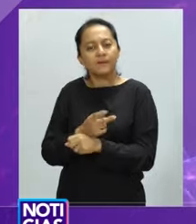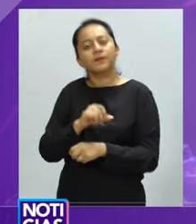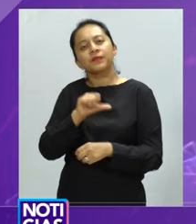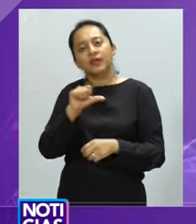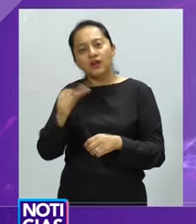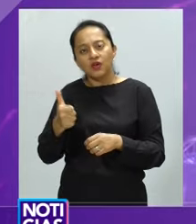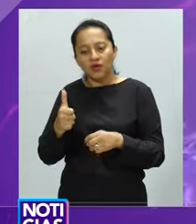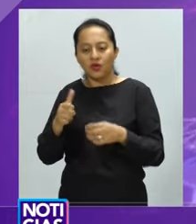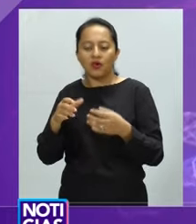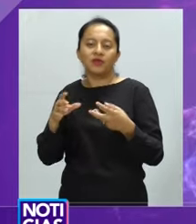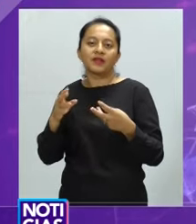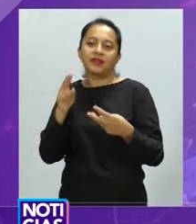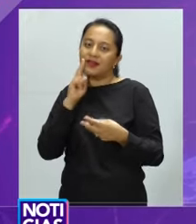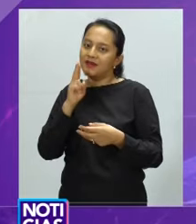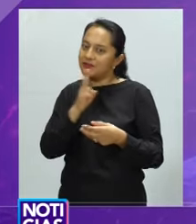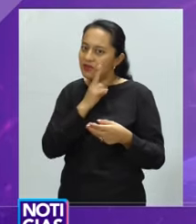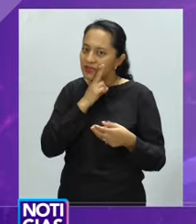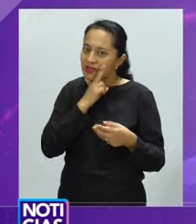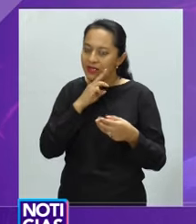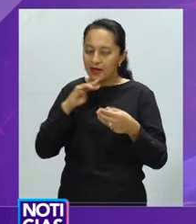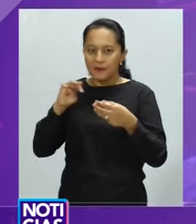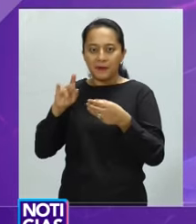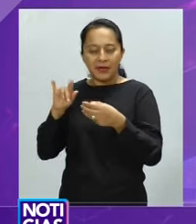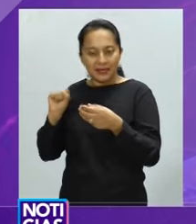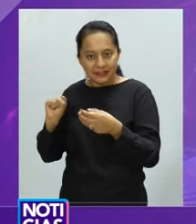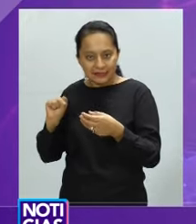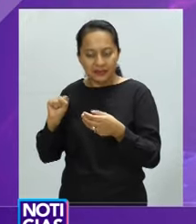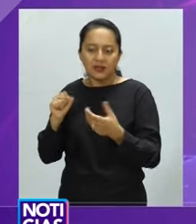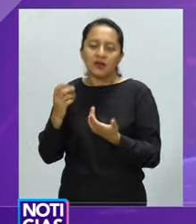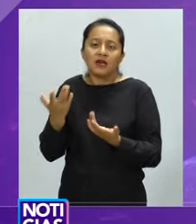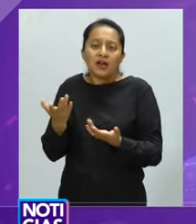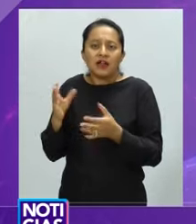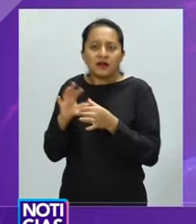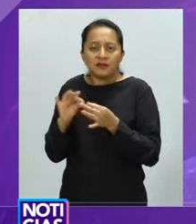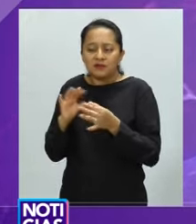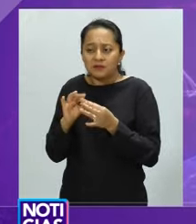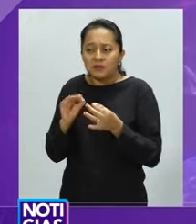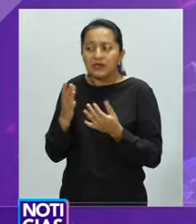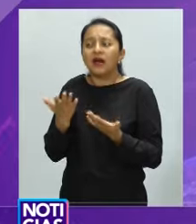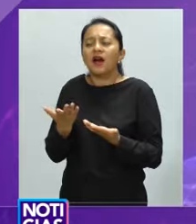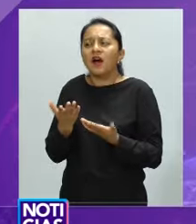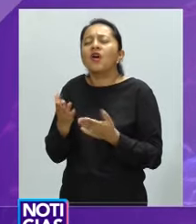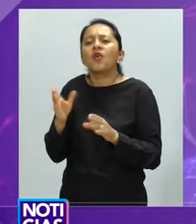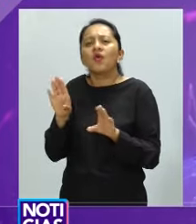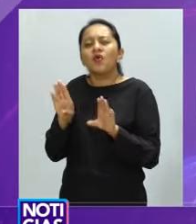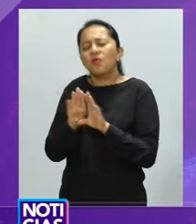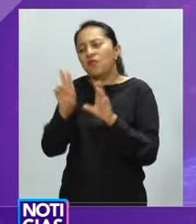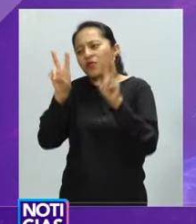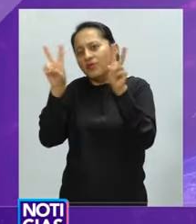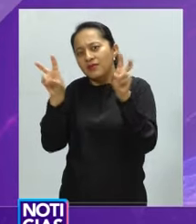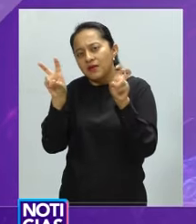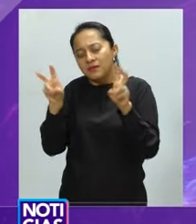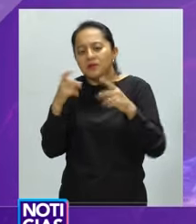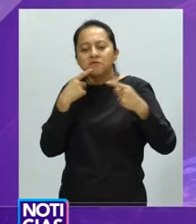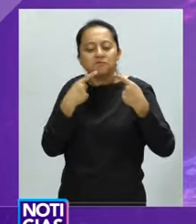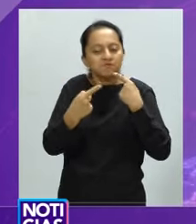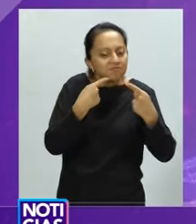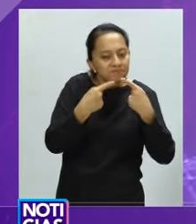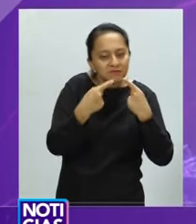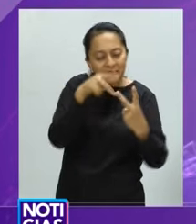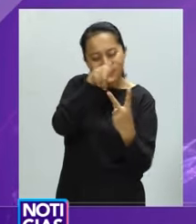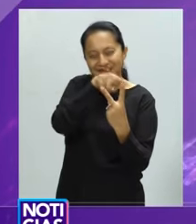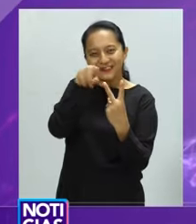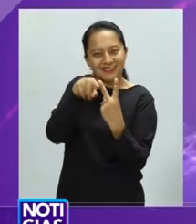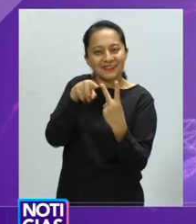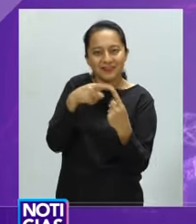otros temas que discutieron los periodistas durante esta charla sostenida este sábado en el marco de las presentaciones del